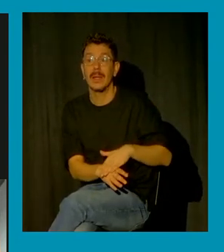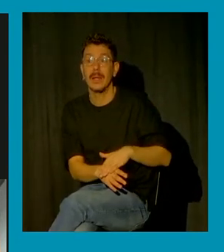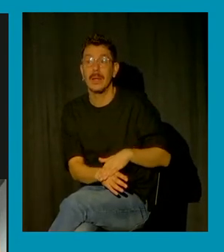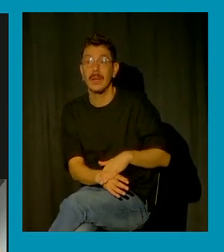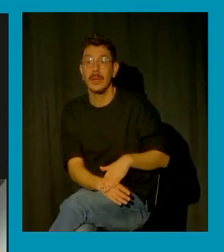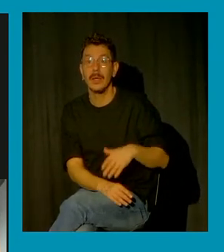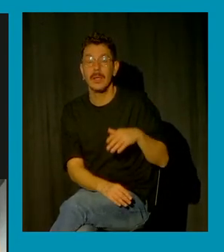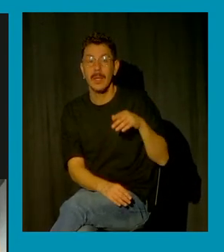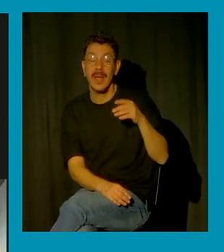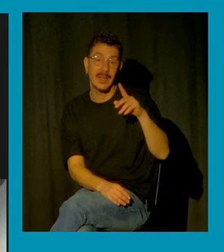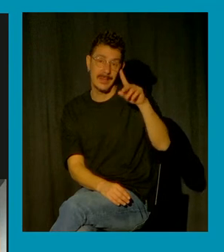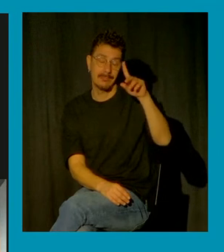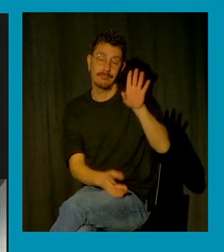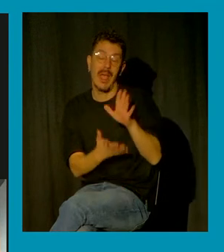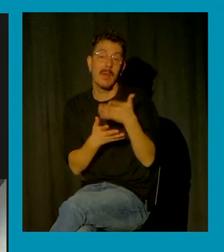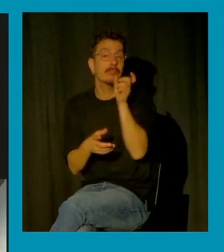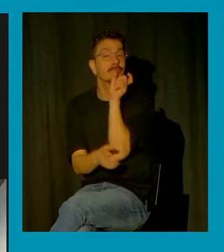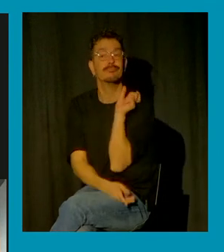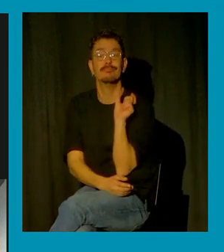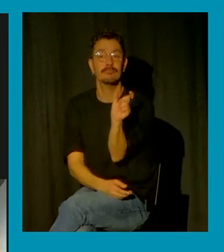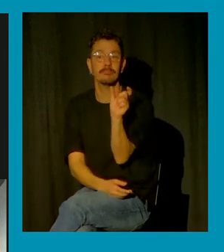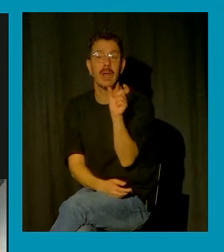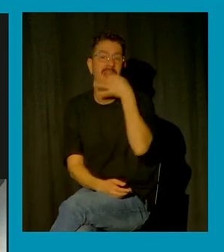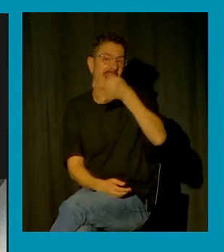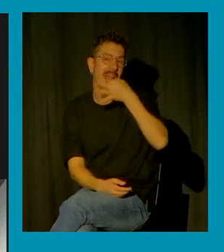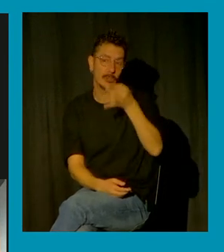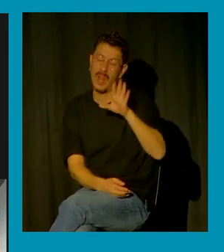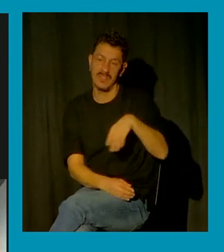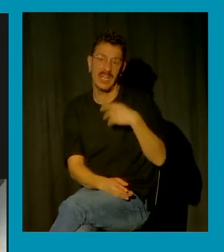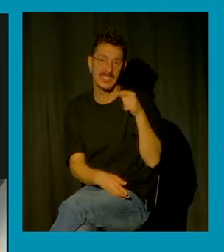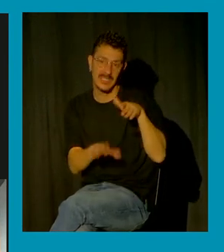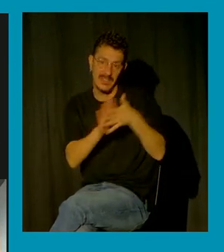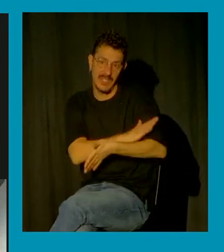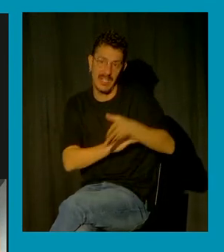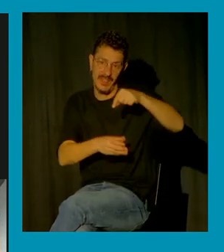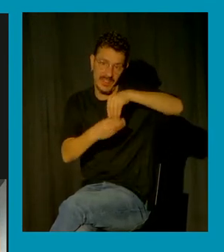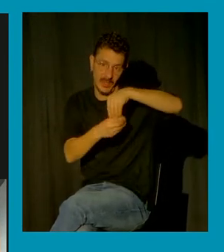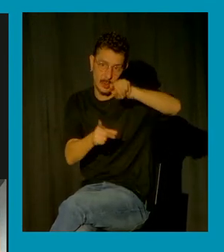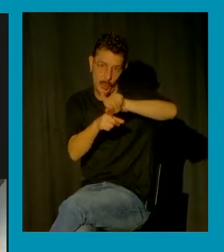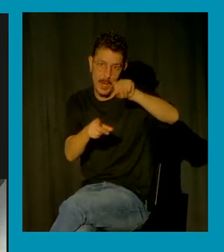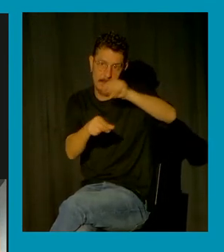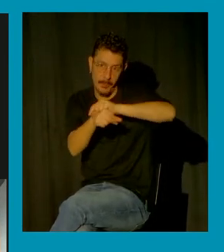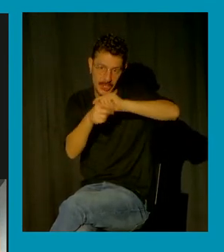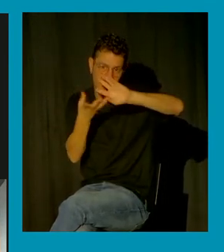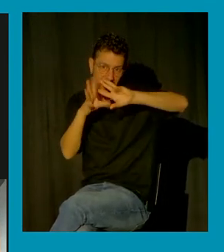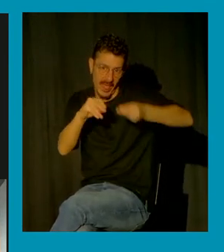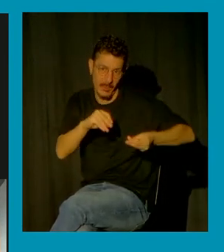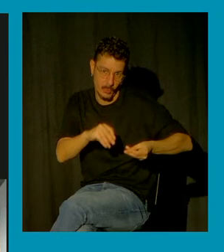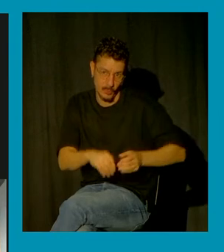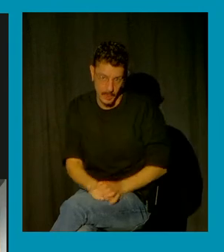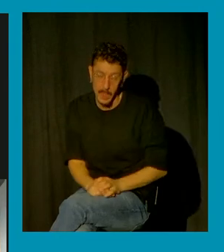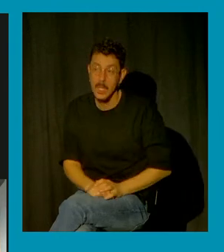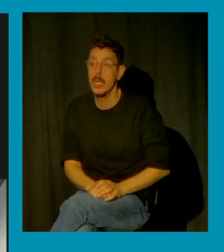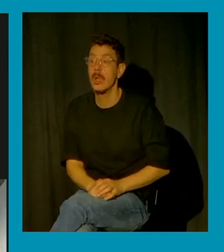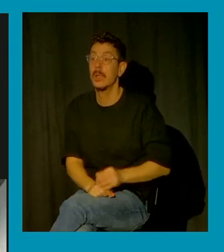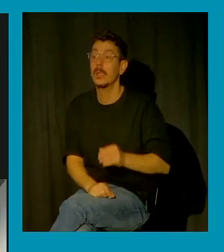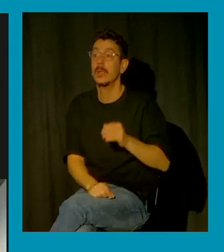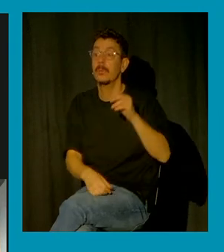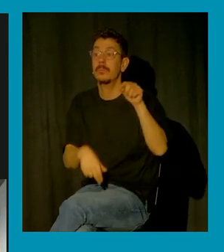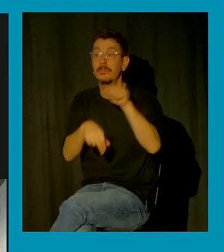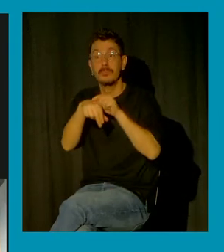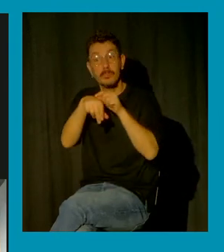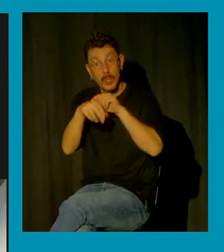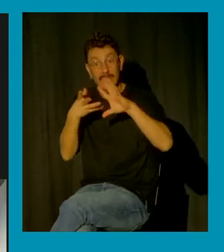politizarlo y esta es una de las cosas centrales de mi trabajo solo se puede politizar a través de la teoría